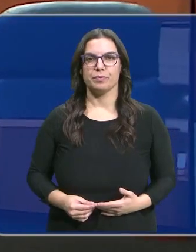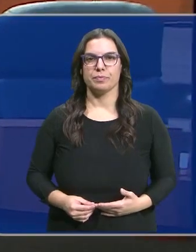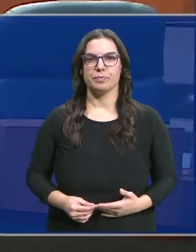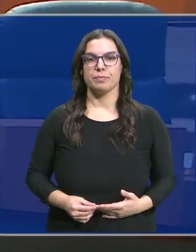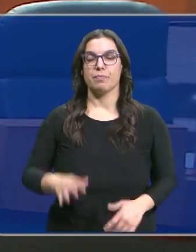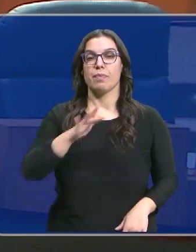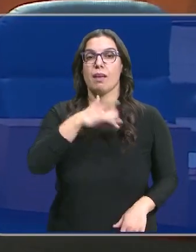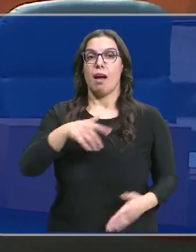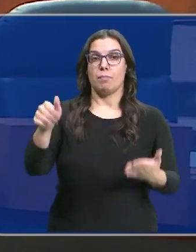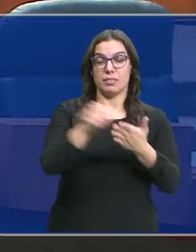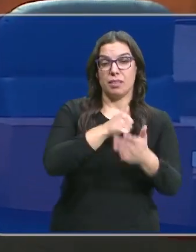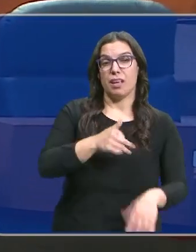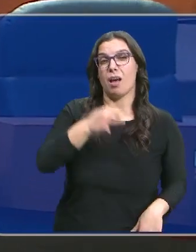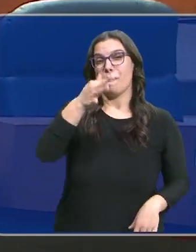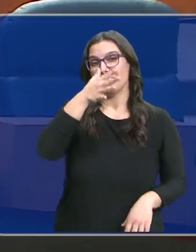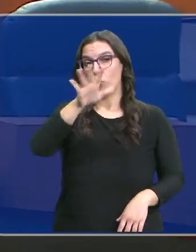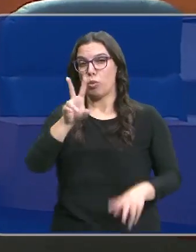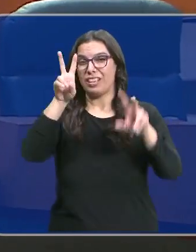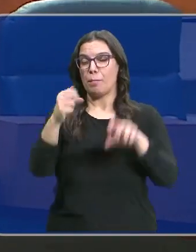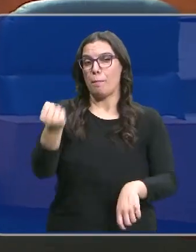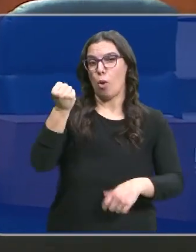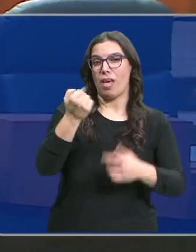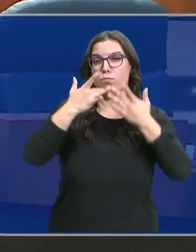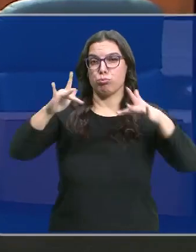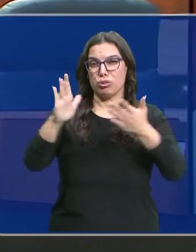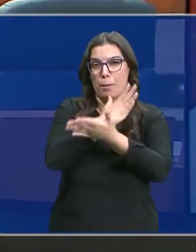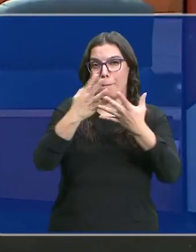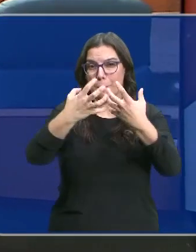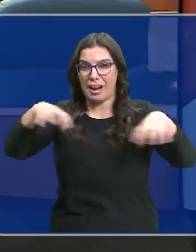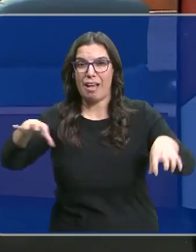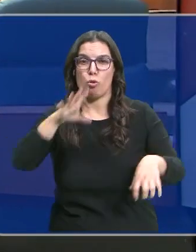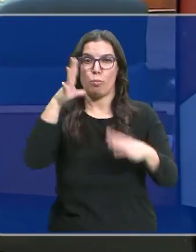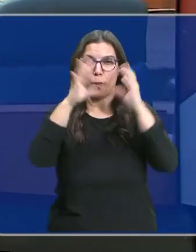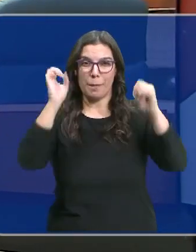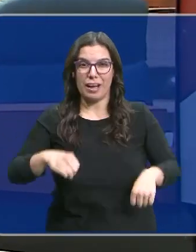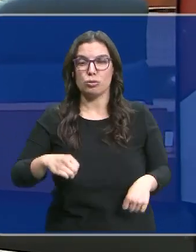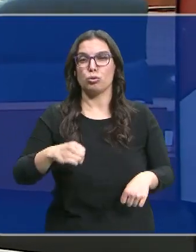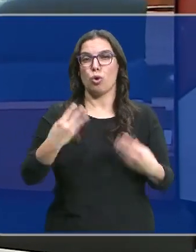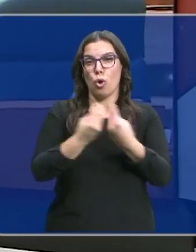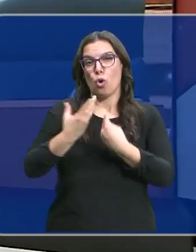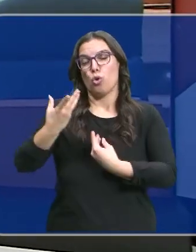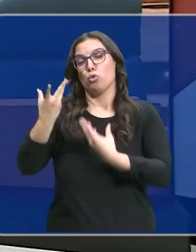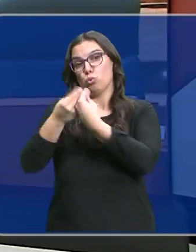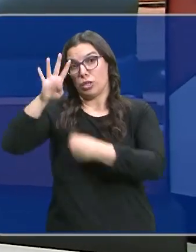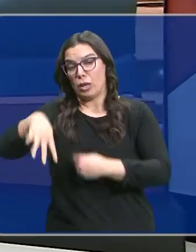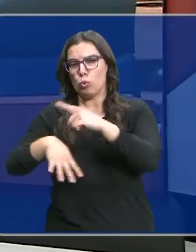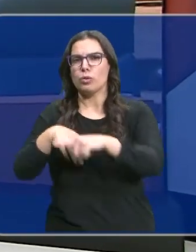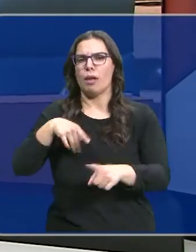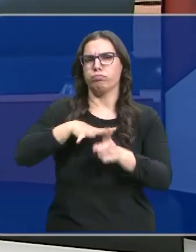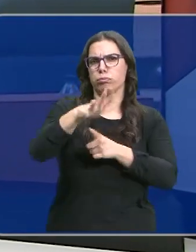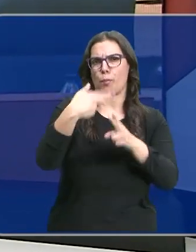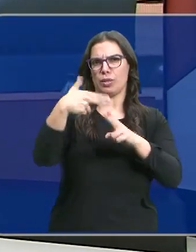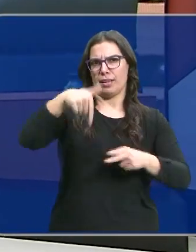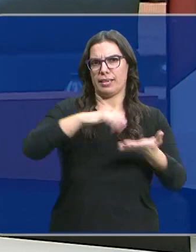La amnistía y las denuncias sobre la separación de poderes a raíz del pacto entre PSOE y Junts continúan salpicando la actualidad política también en Castilla y León.